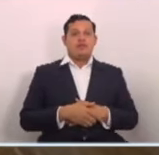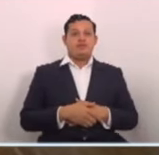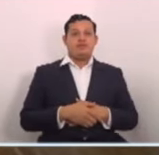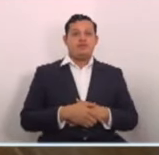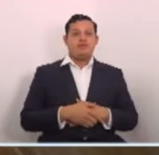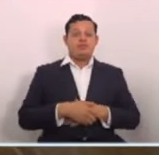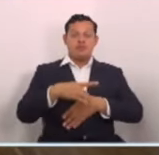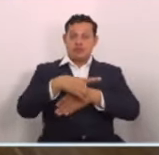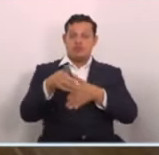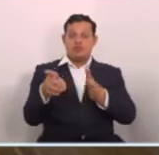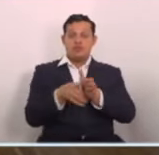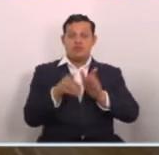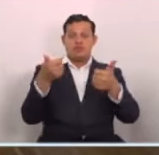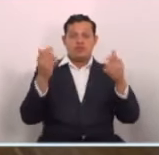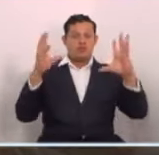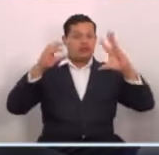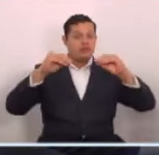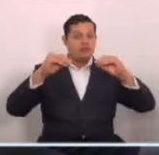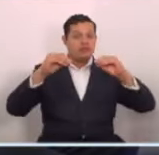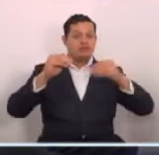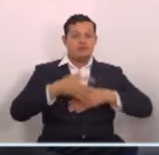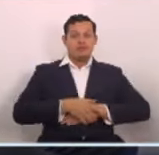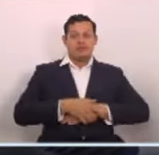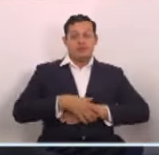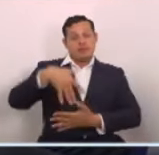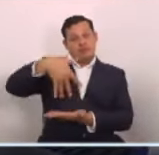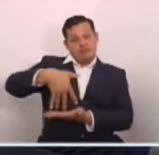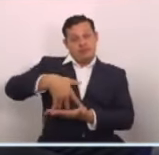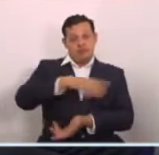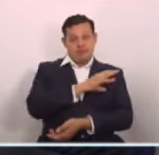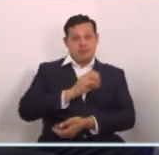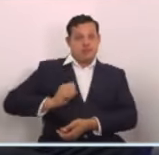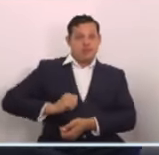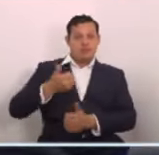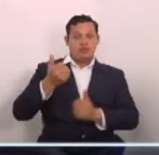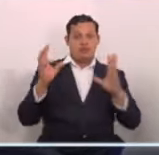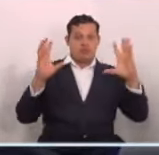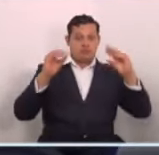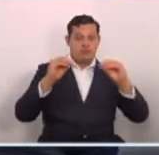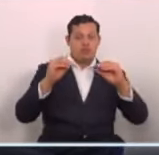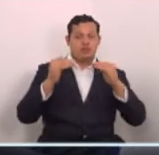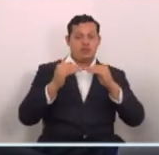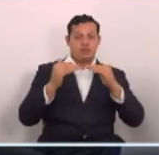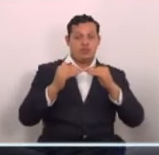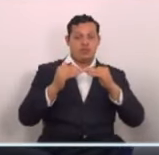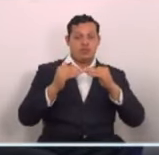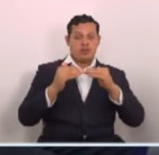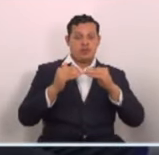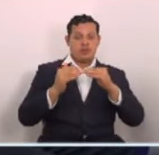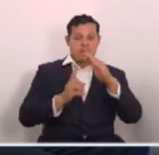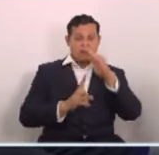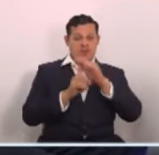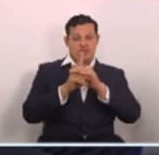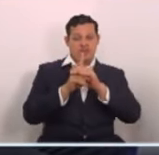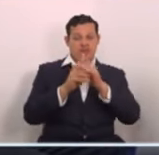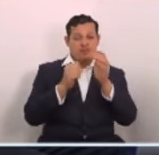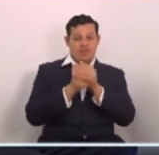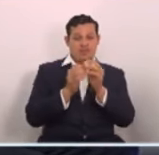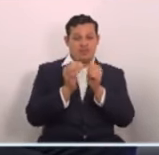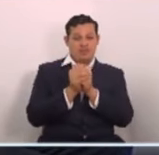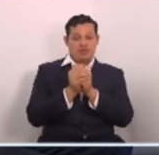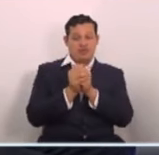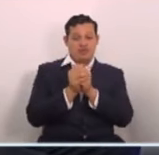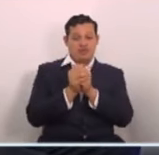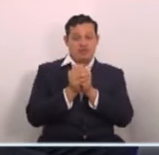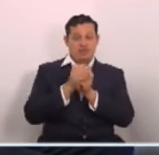Colegas diputados, muy buenas noches y pueblo salvadoreño. Ante la grave situación que enfrenta